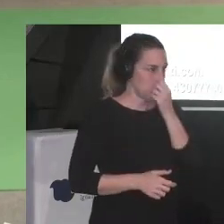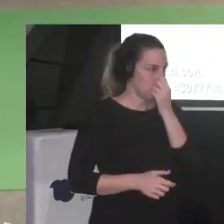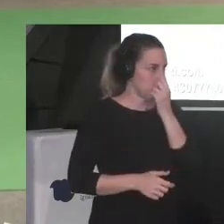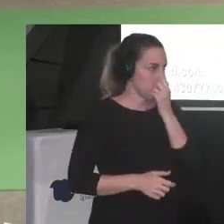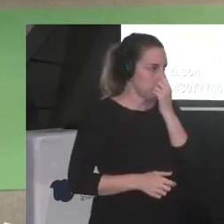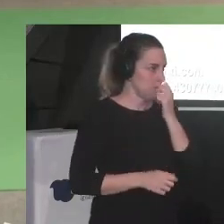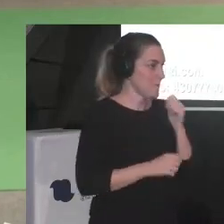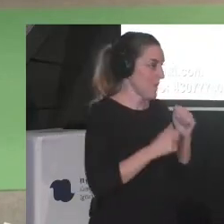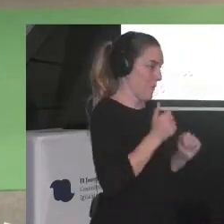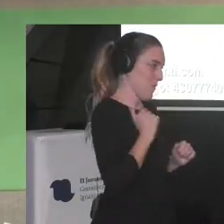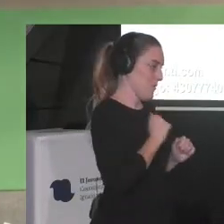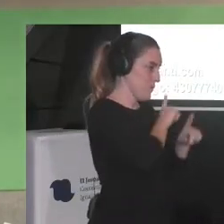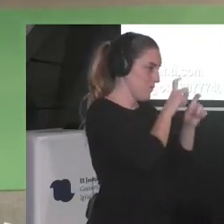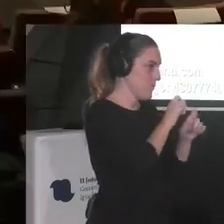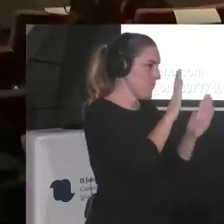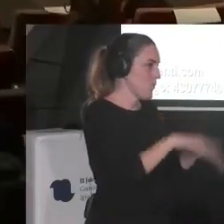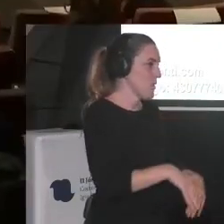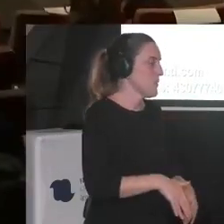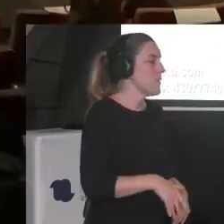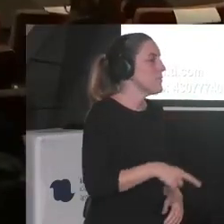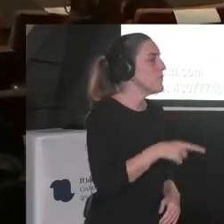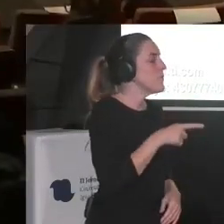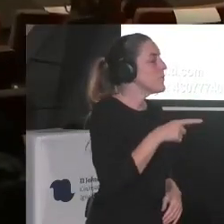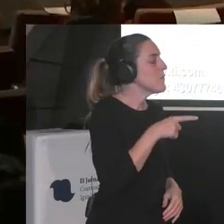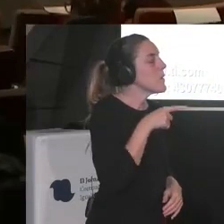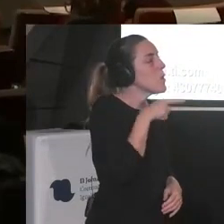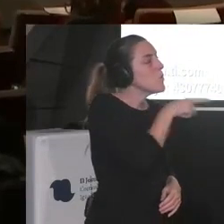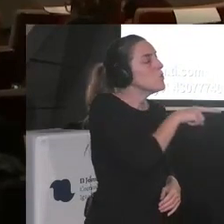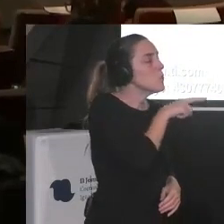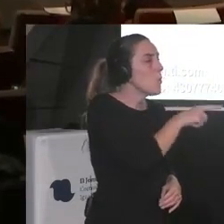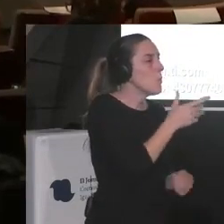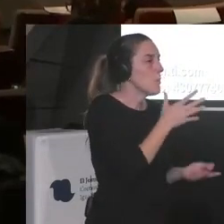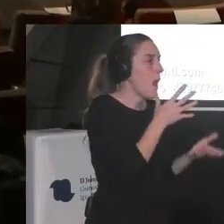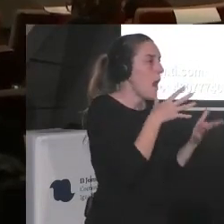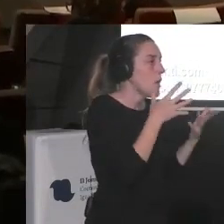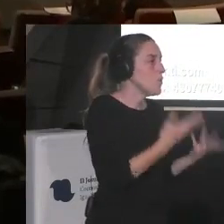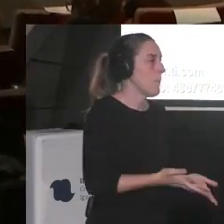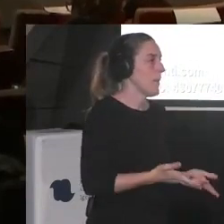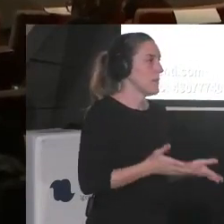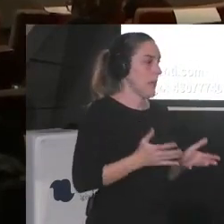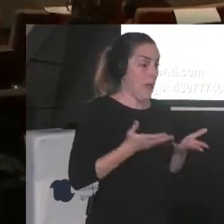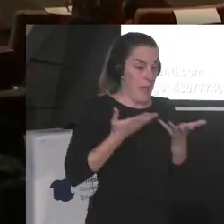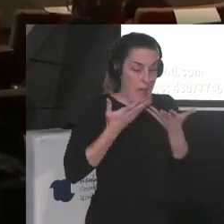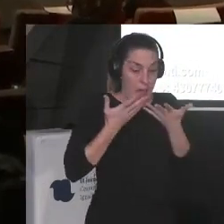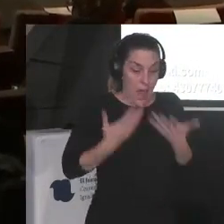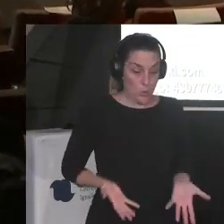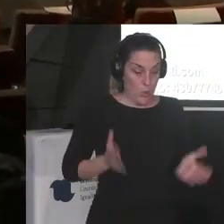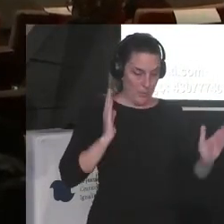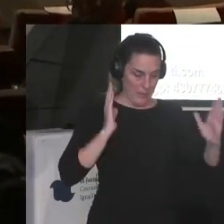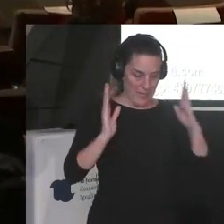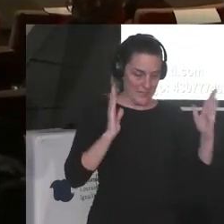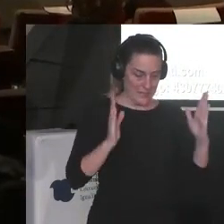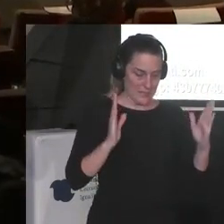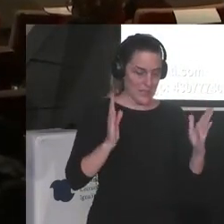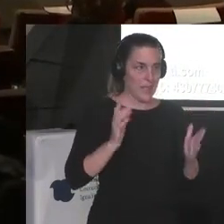pregunta si aprovecho ¿cómo te sientes tú actualmente en tu momento presente anímicamente?